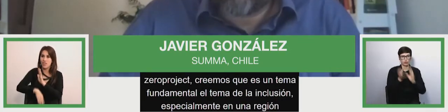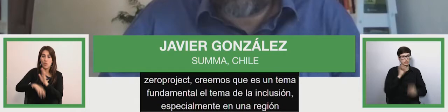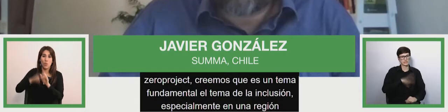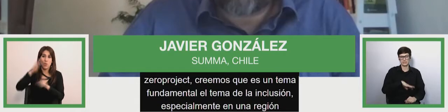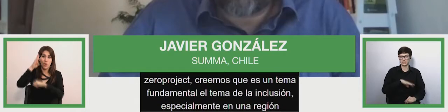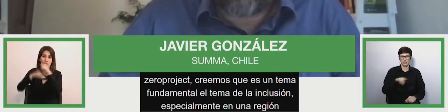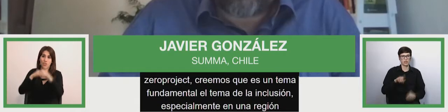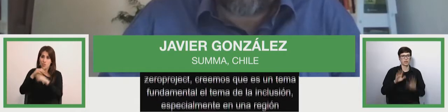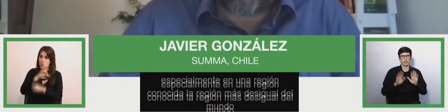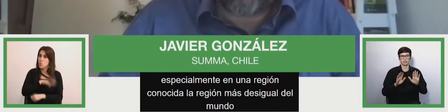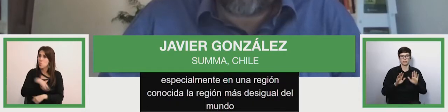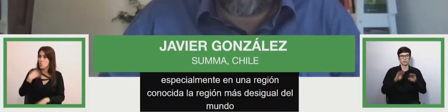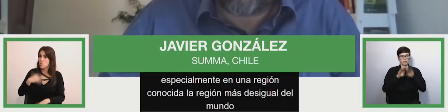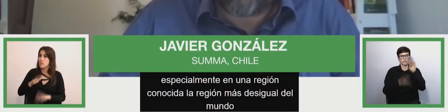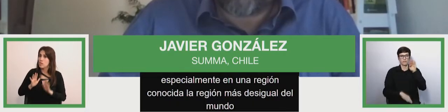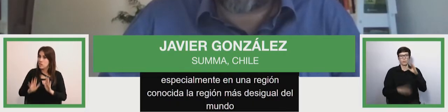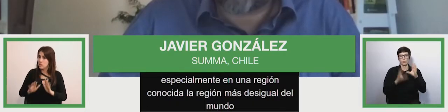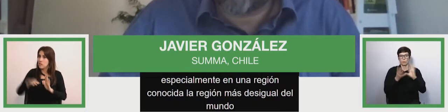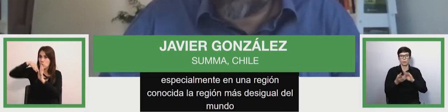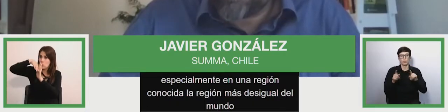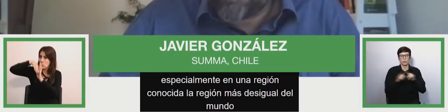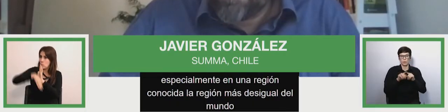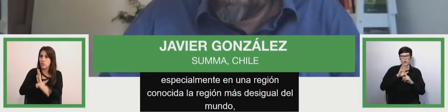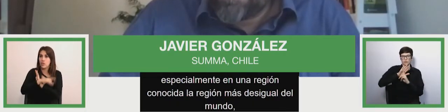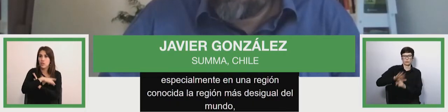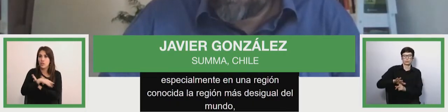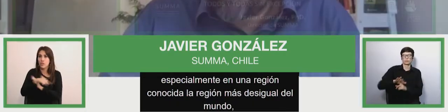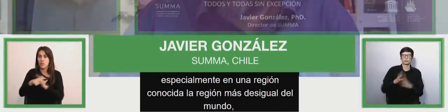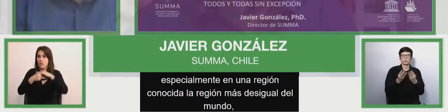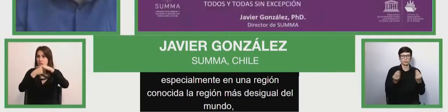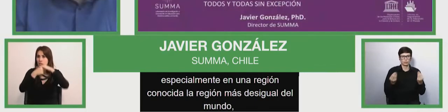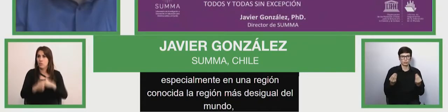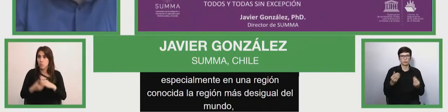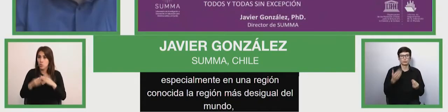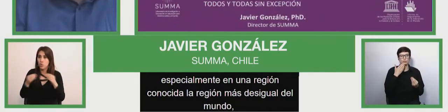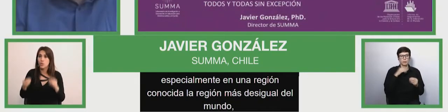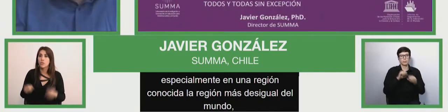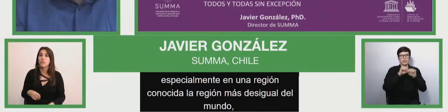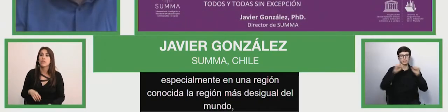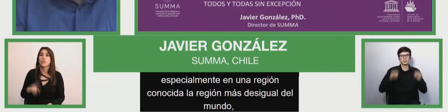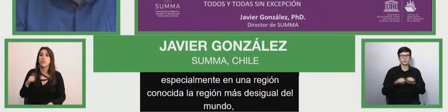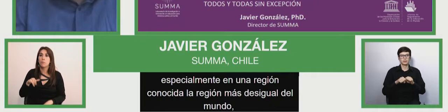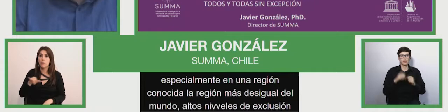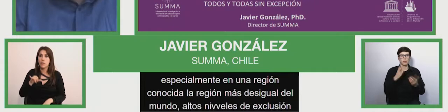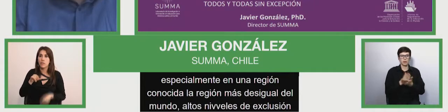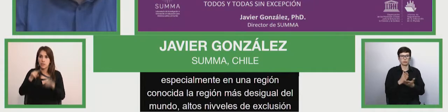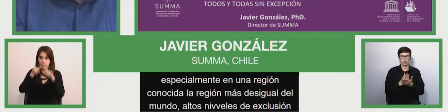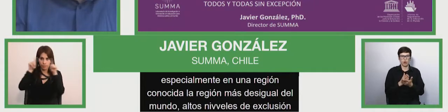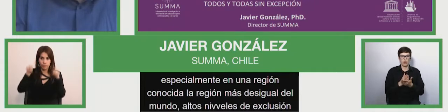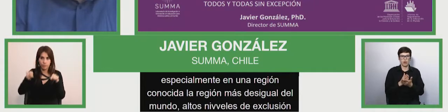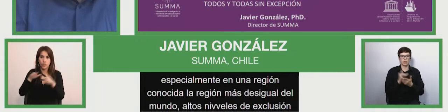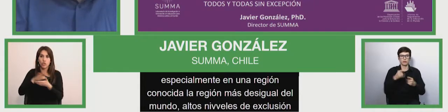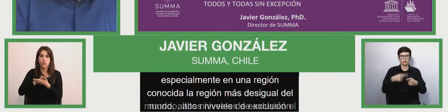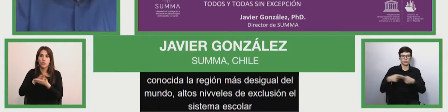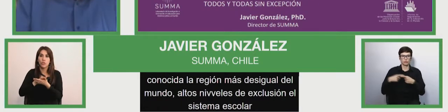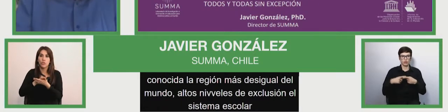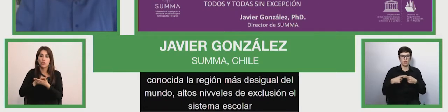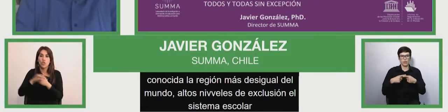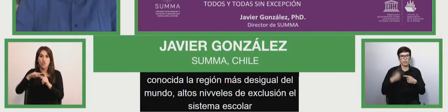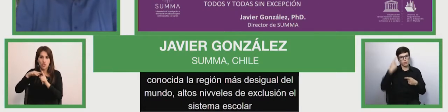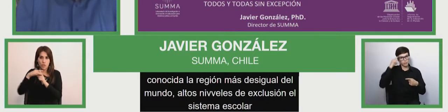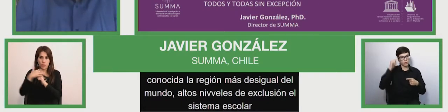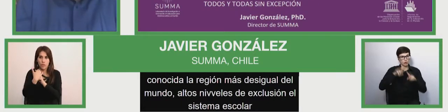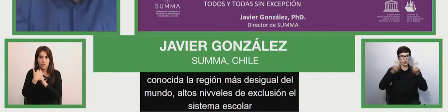y altos niveles de exclusión, además en el sistema escolar y en la sociedad como un todo. En el caso de la educación